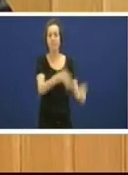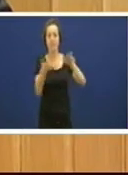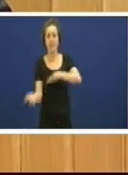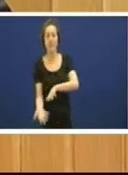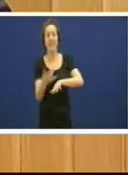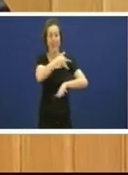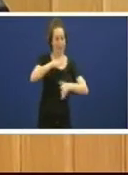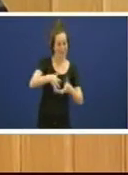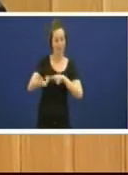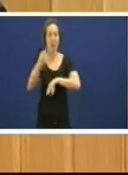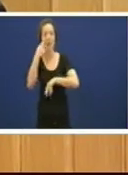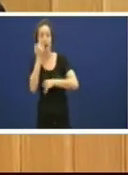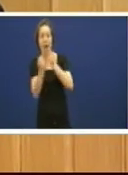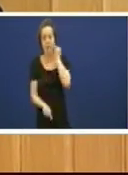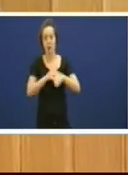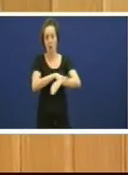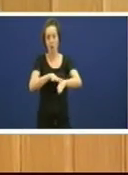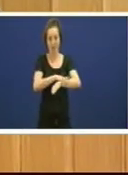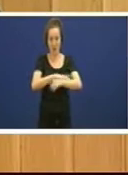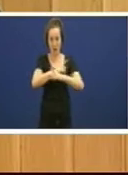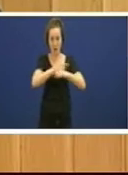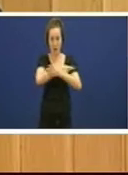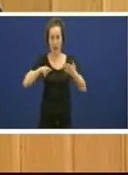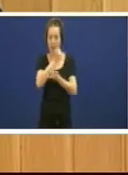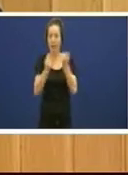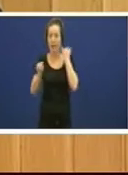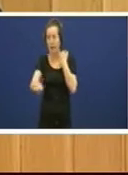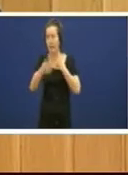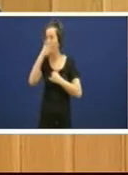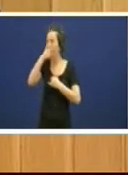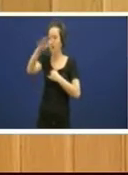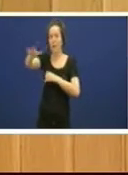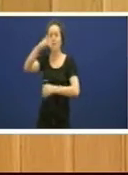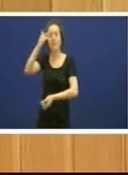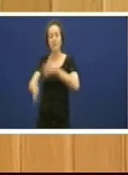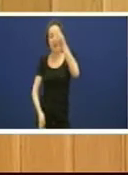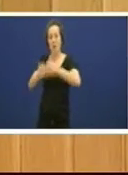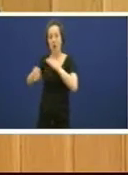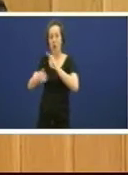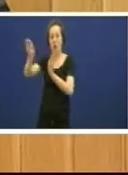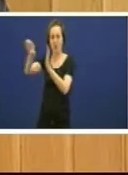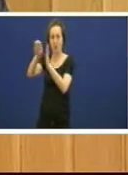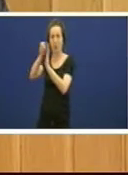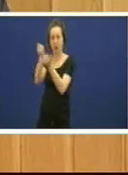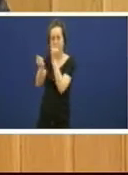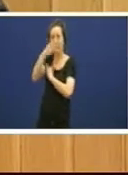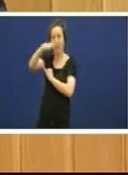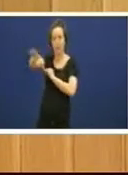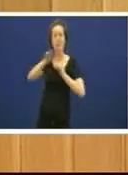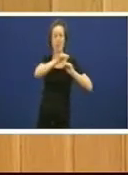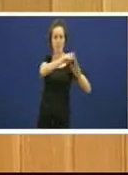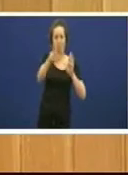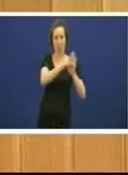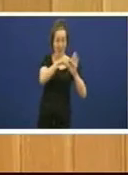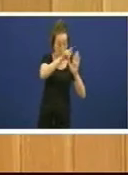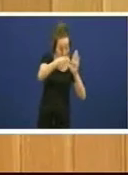da xunta correspaldo do grupo parlamentario popular recurriu perante o tribunal constitucional ese decreto que hai que recordar que ese decreto foi o